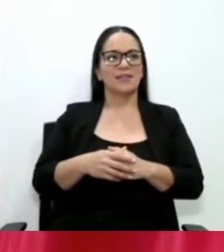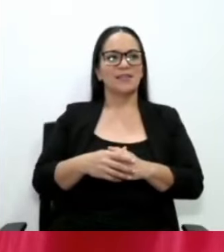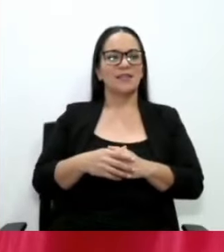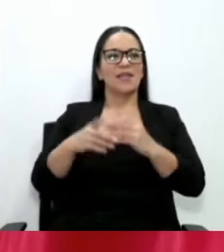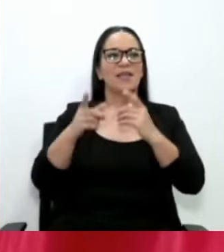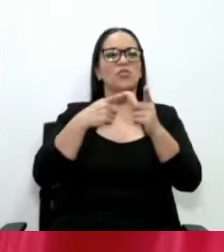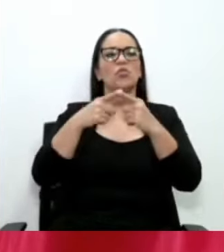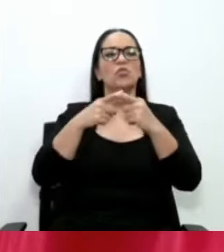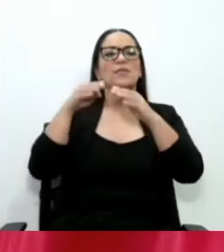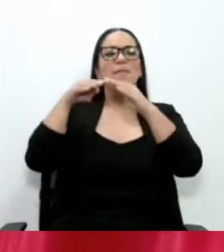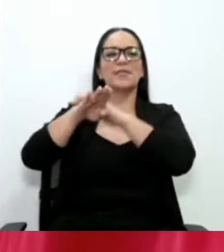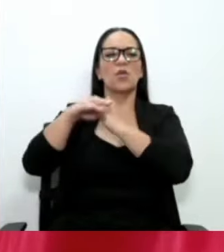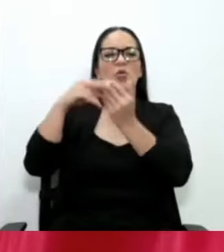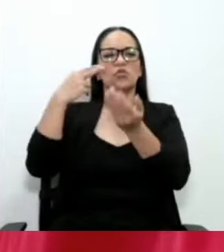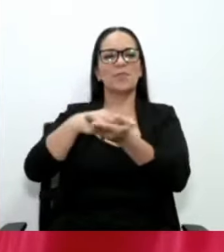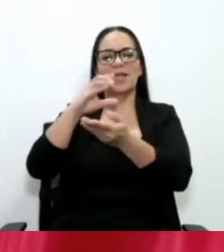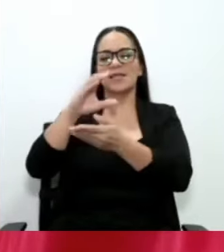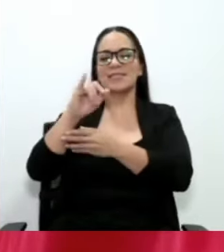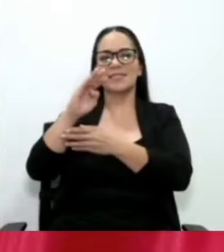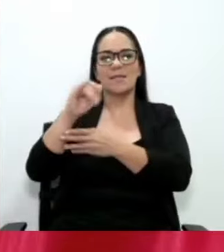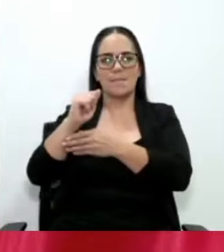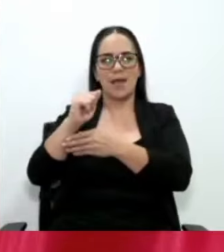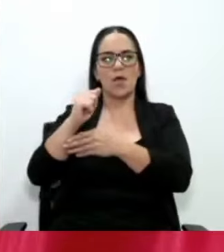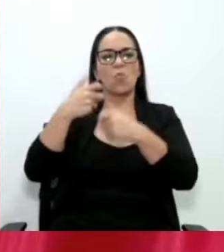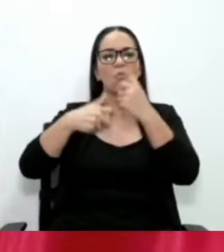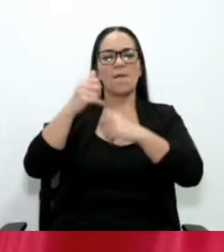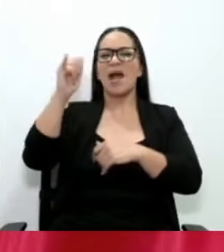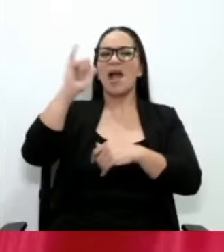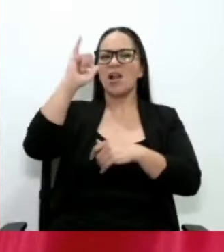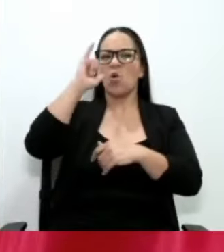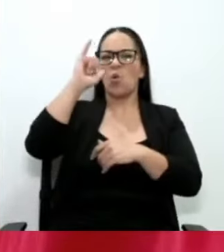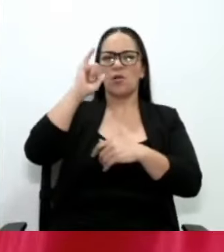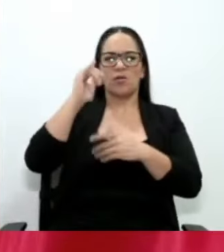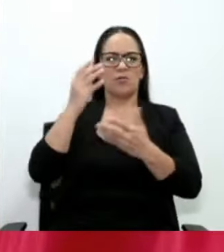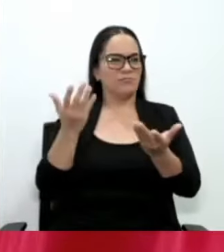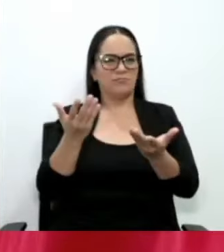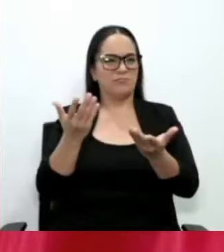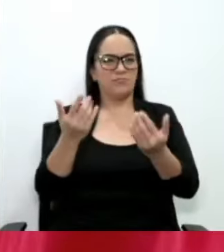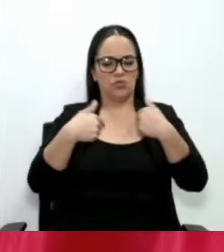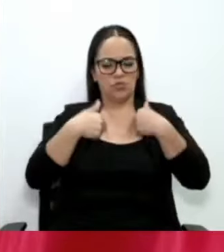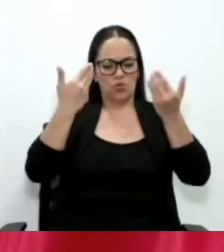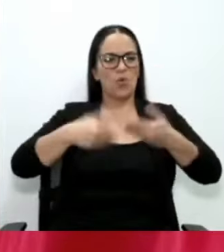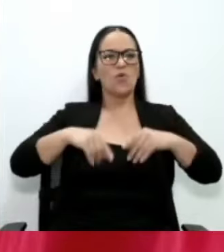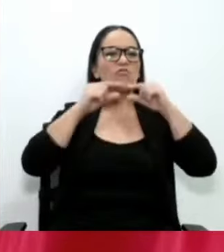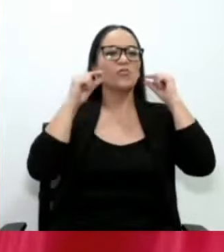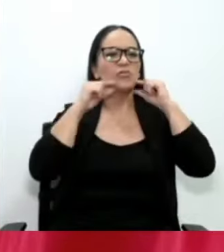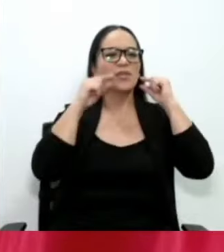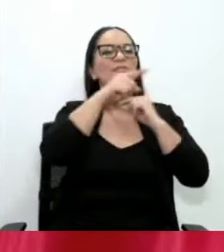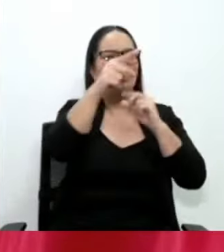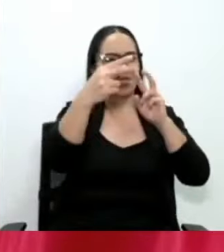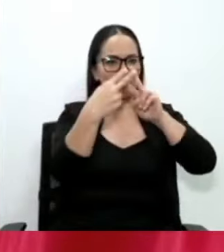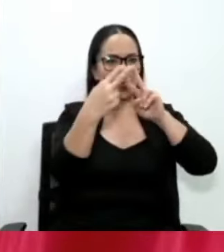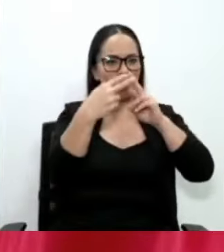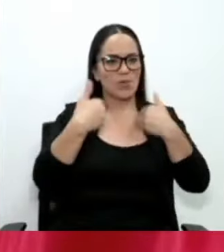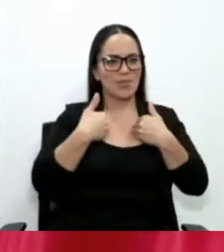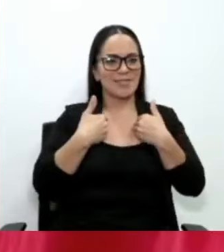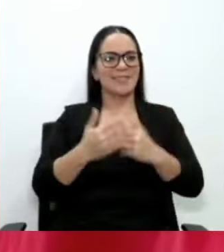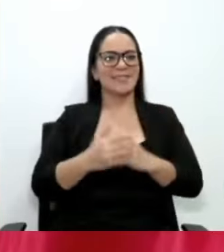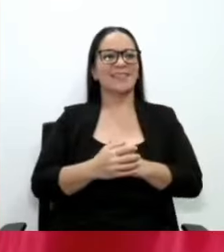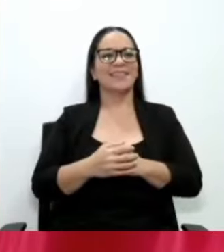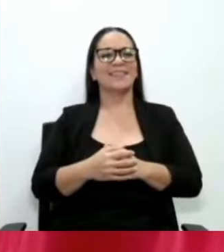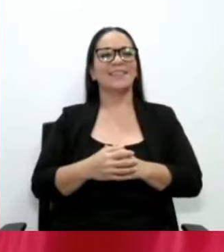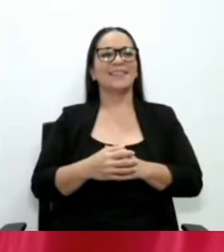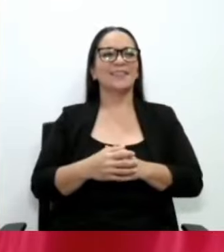alcohólica. Yo soy Rodrigo Chávez, el que ustedes conocen. En el